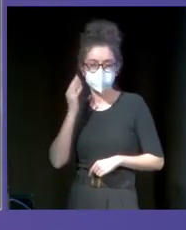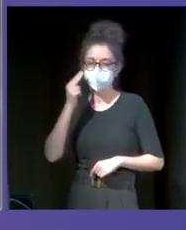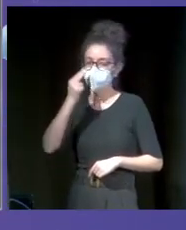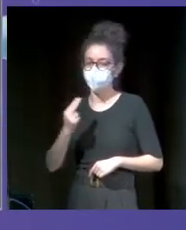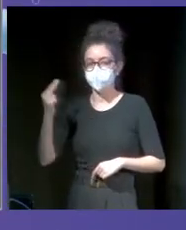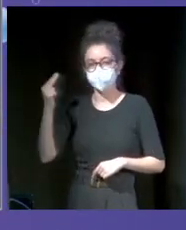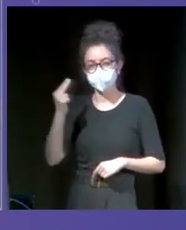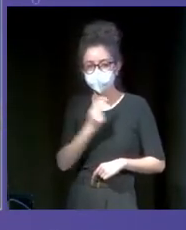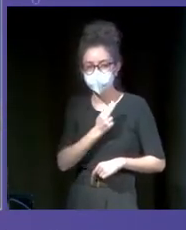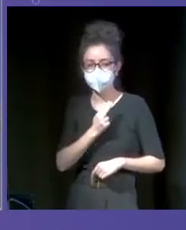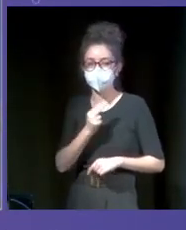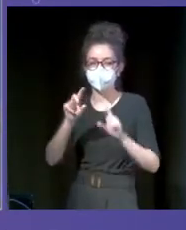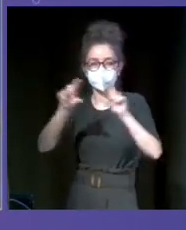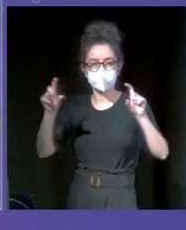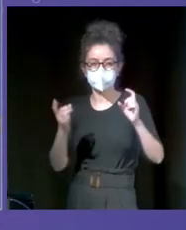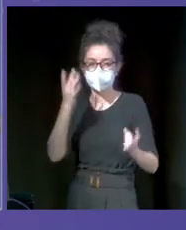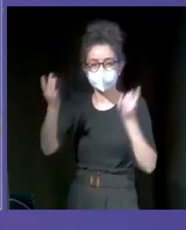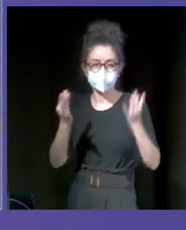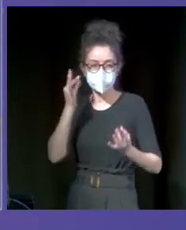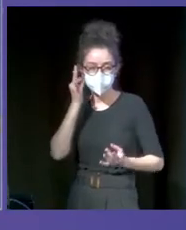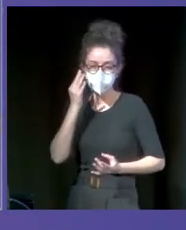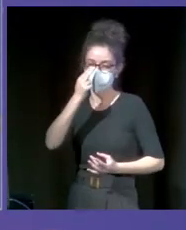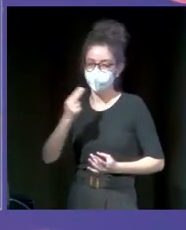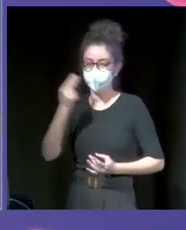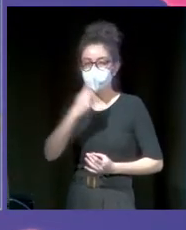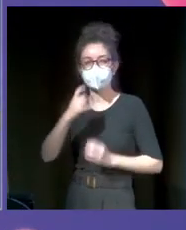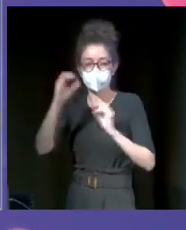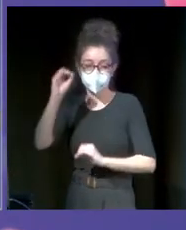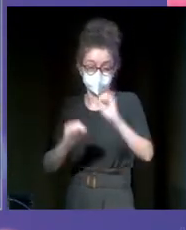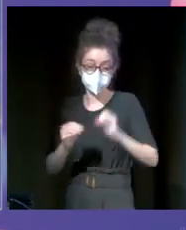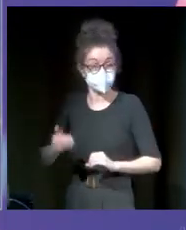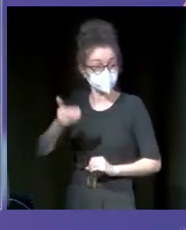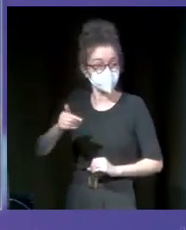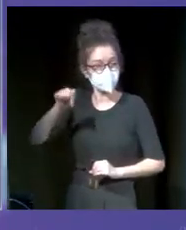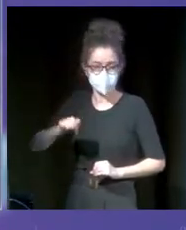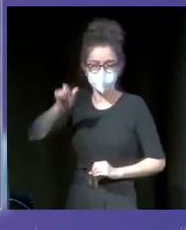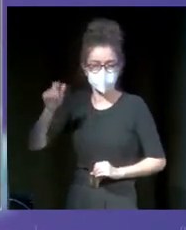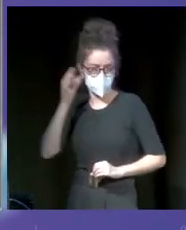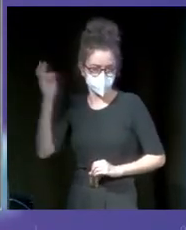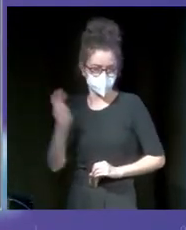con el emprendimiento femenino. Muy importante esto. Hemos visto aquí muchas mujeres hoy.